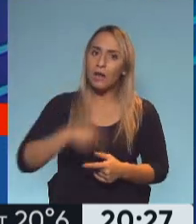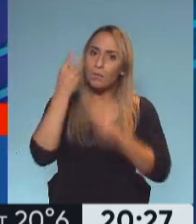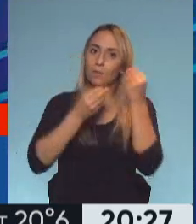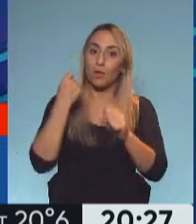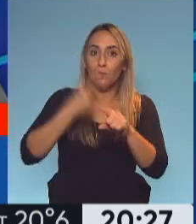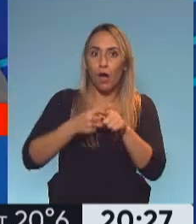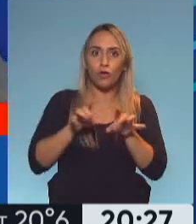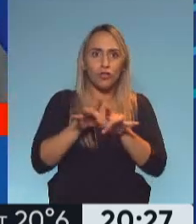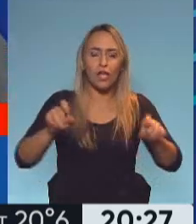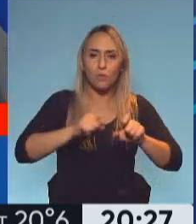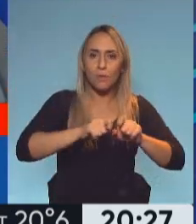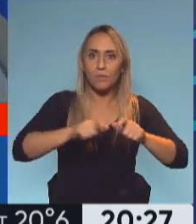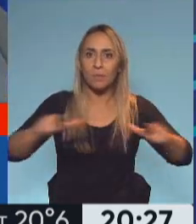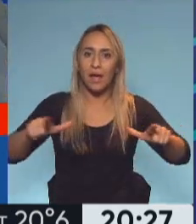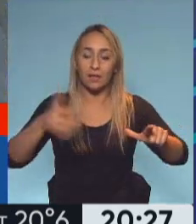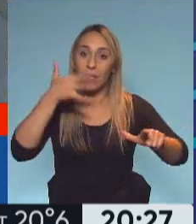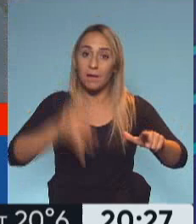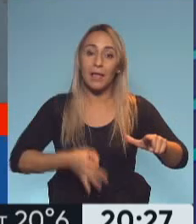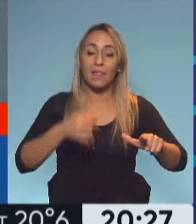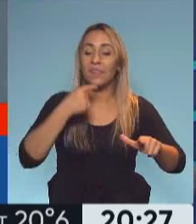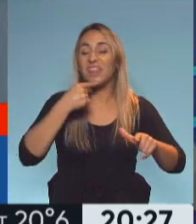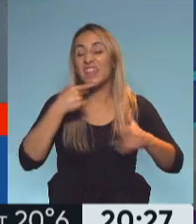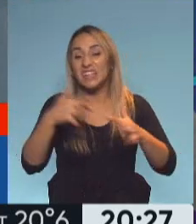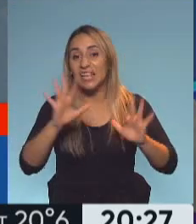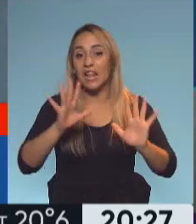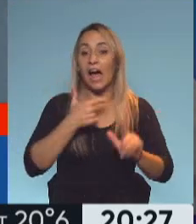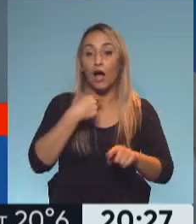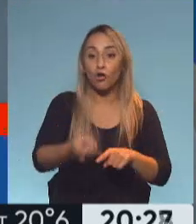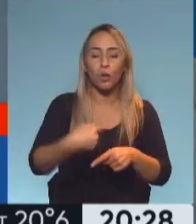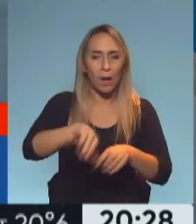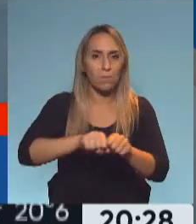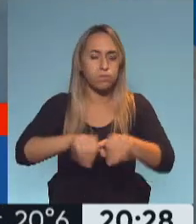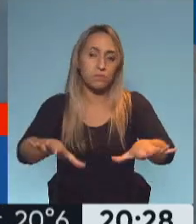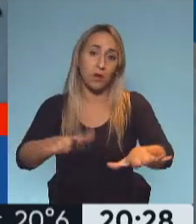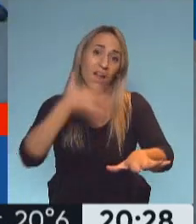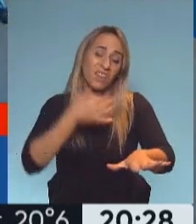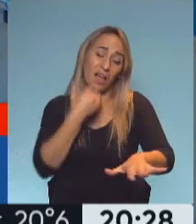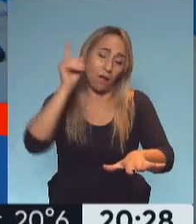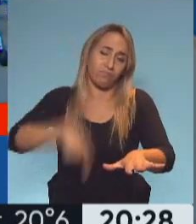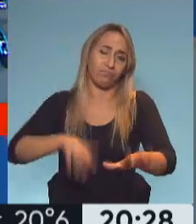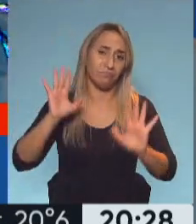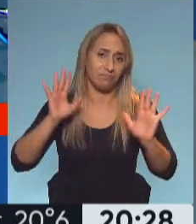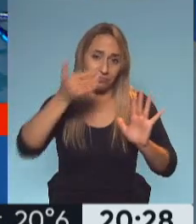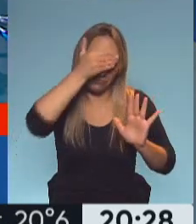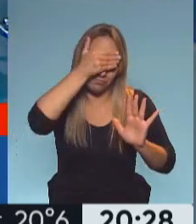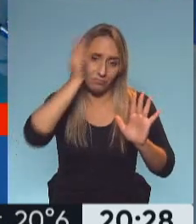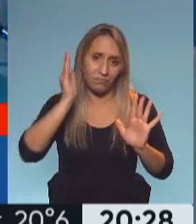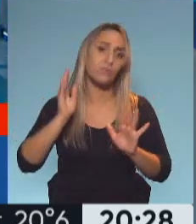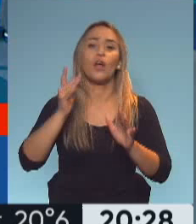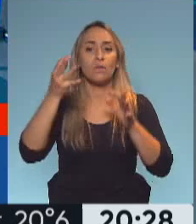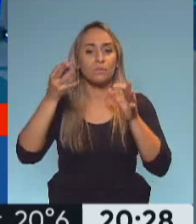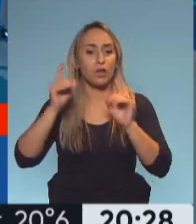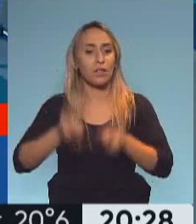sabemos. Hoy es pura especulación. Y que eso complique el acto electoral, porque obviamente un proceso eleccional implica cierta